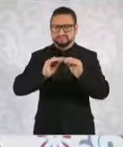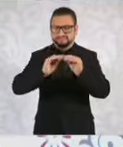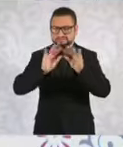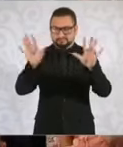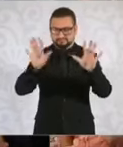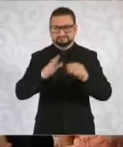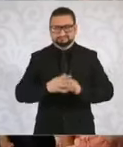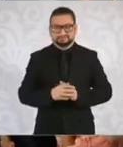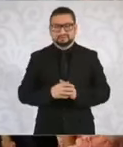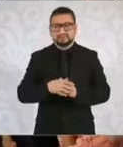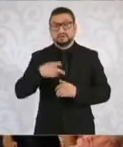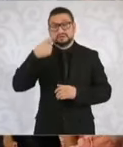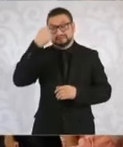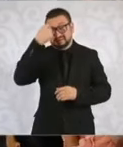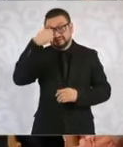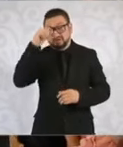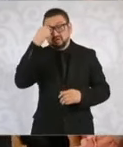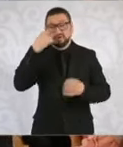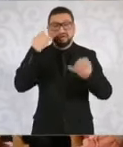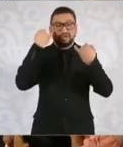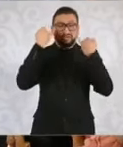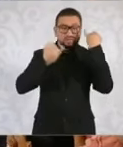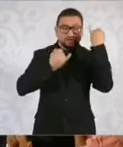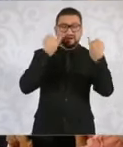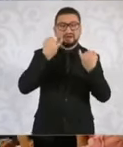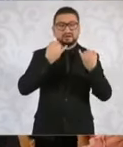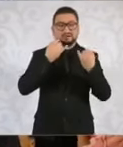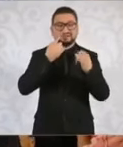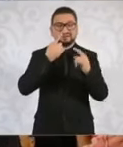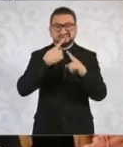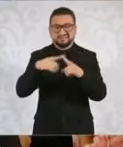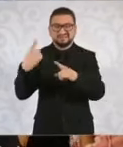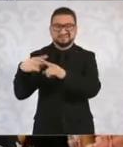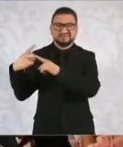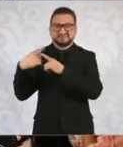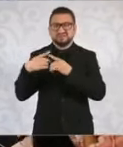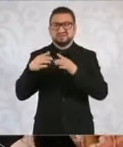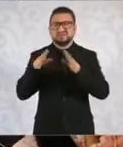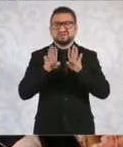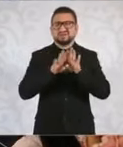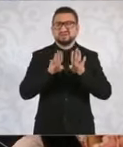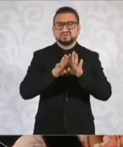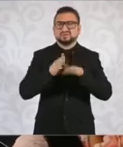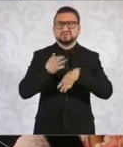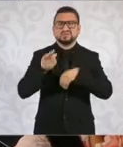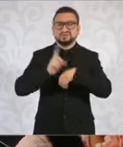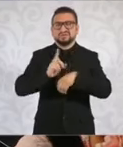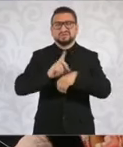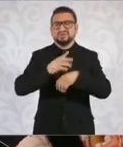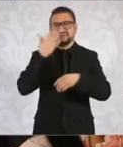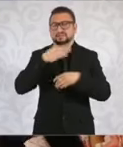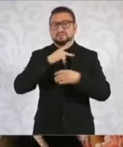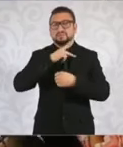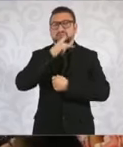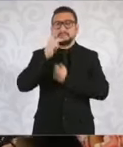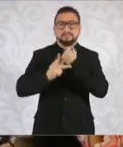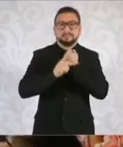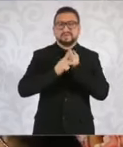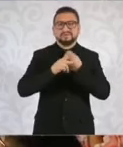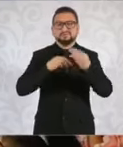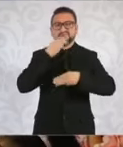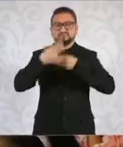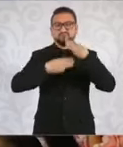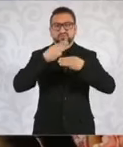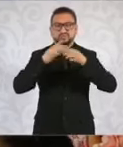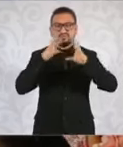Hay mucha teoría, mucha doctrina, es una cosa que se llama antinomia, que sucede en todos los países, en